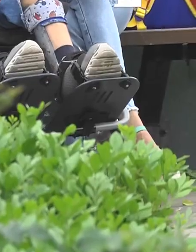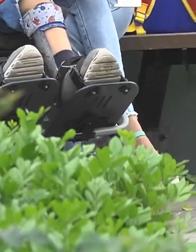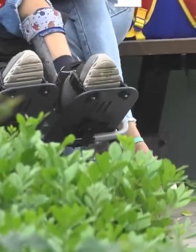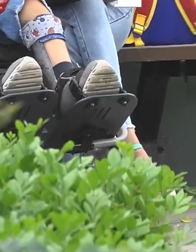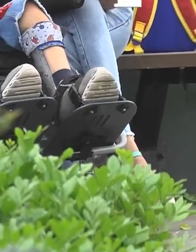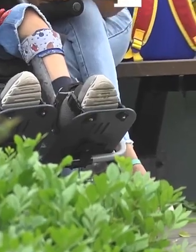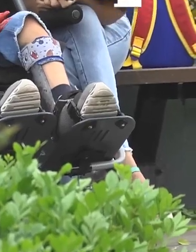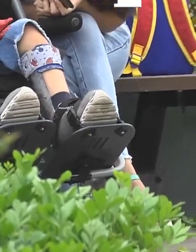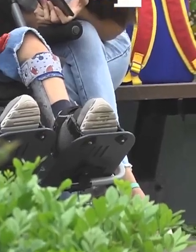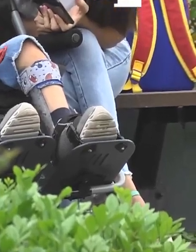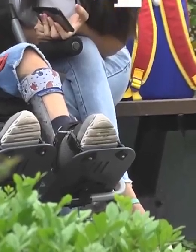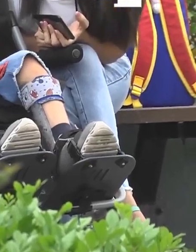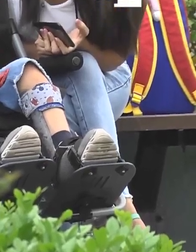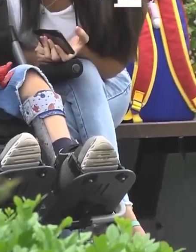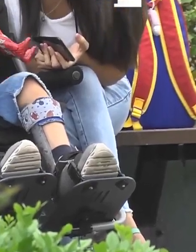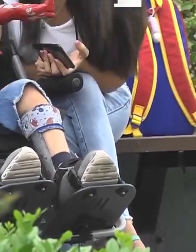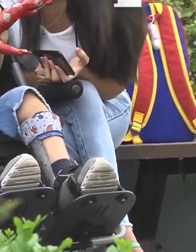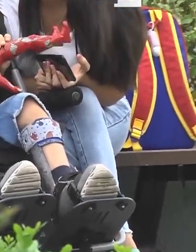todo